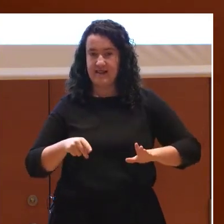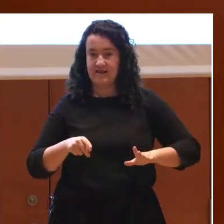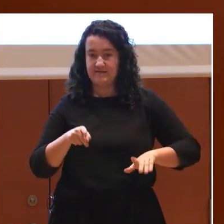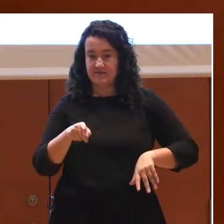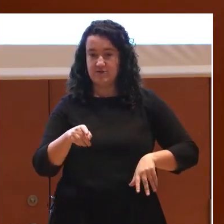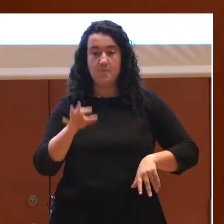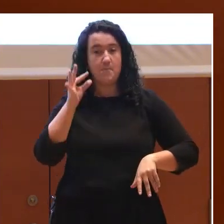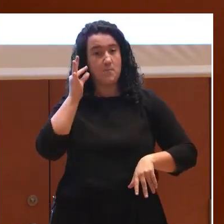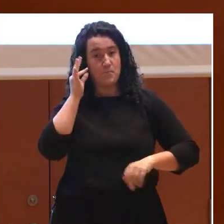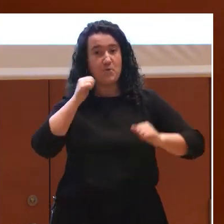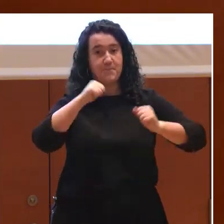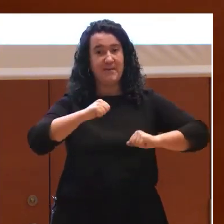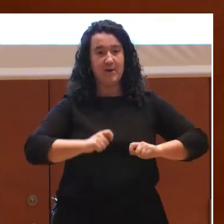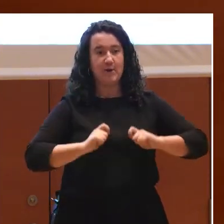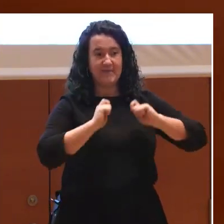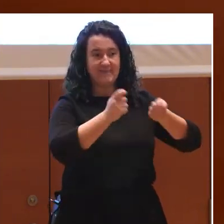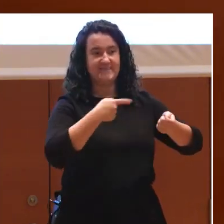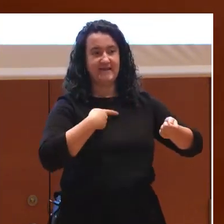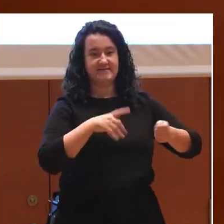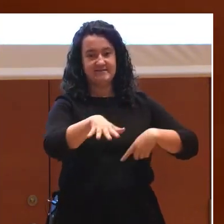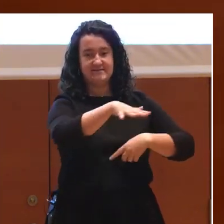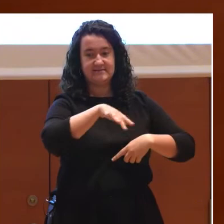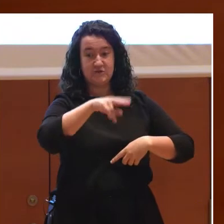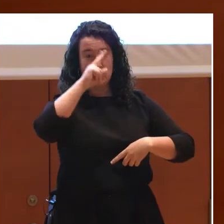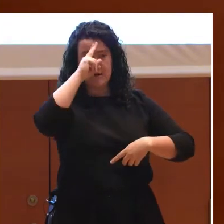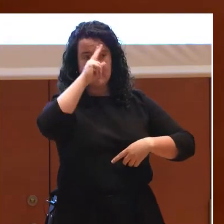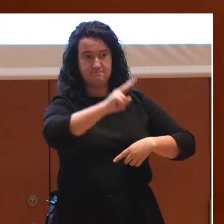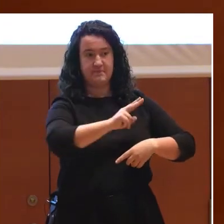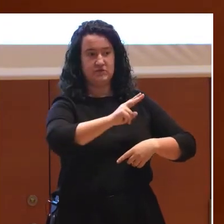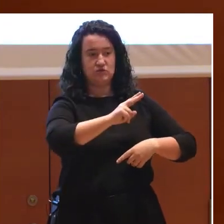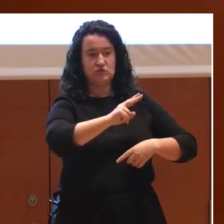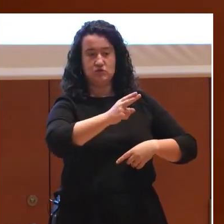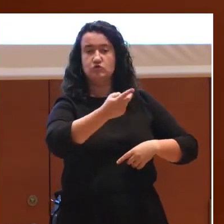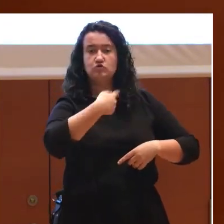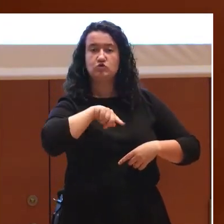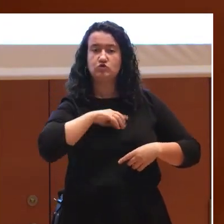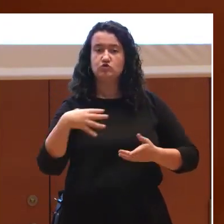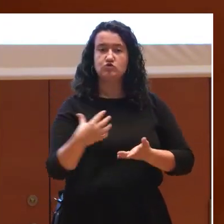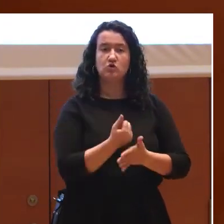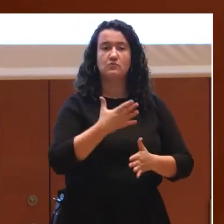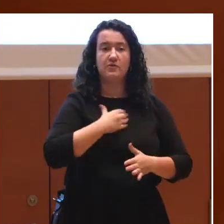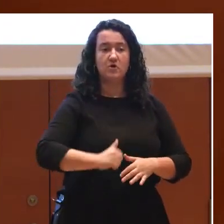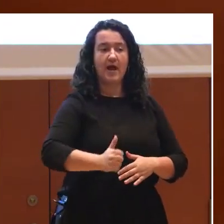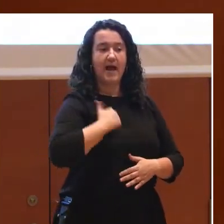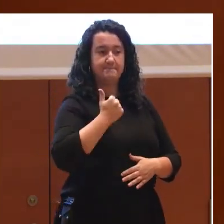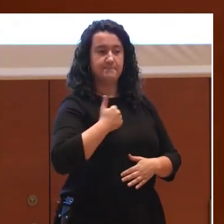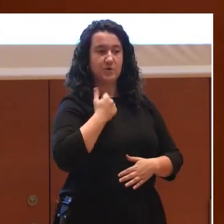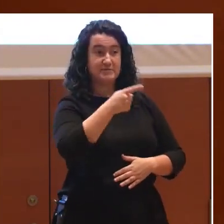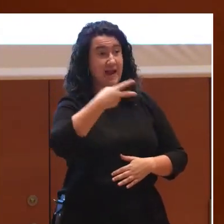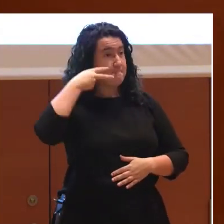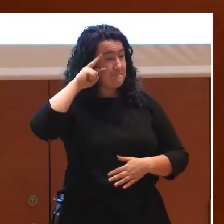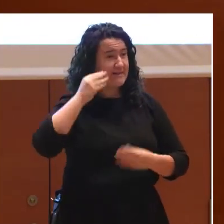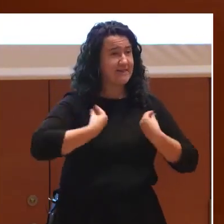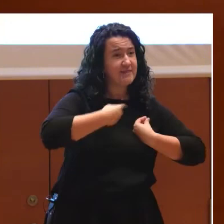el que, al menos desde el respeto, vamos a ser todos y todas capaces de aprovechar la experiencia vital, los